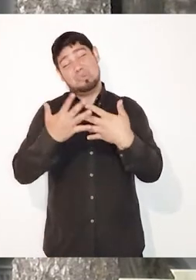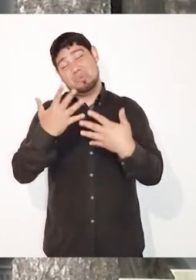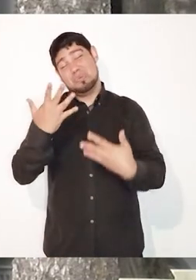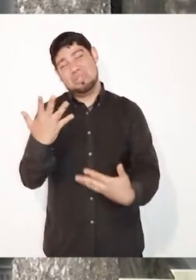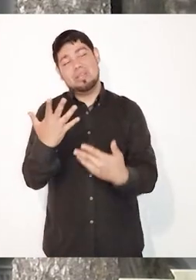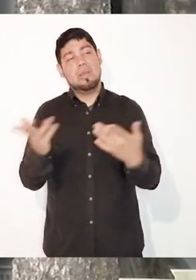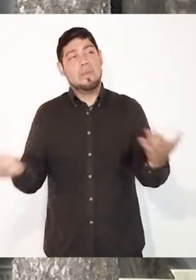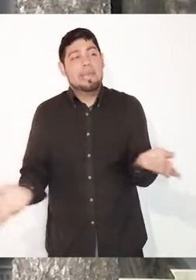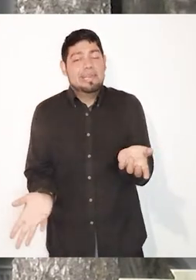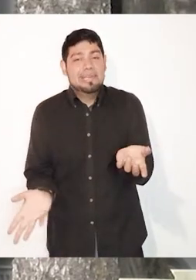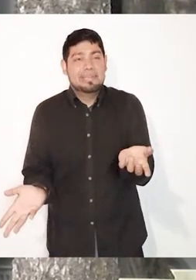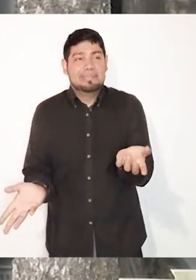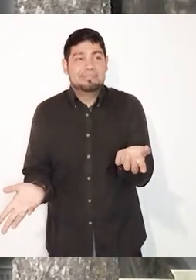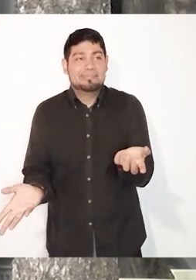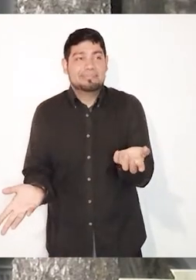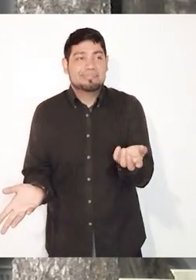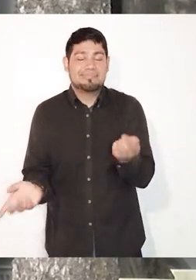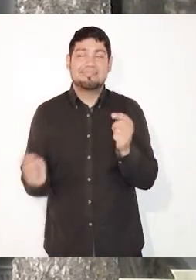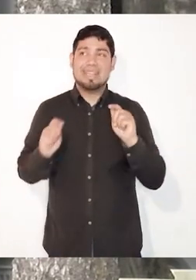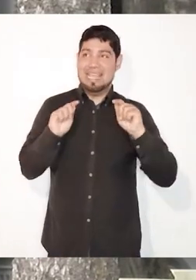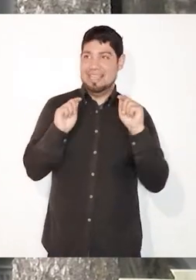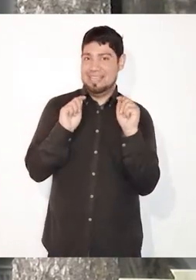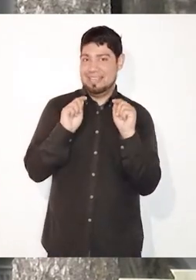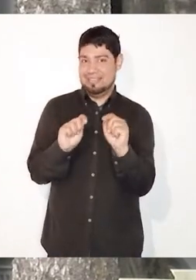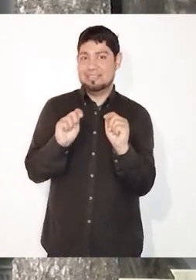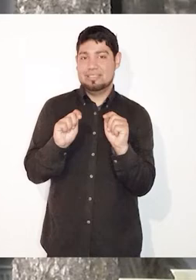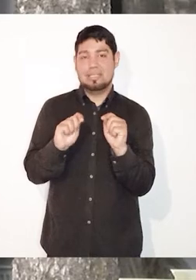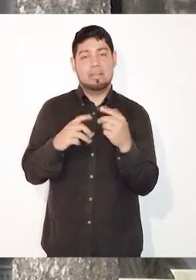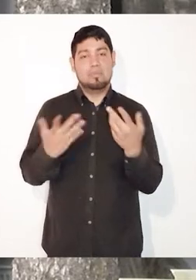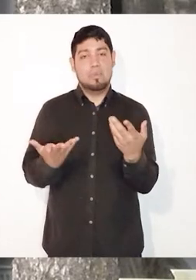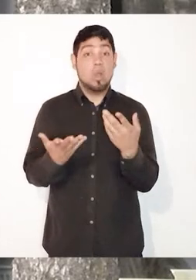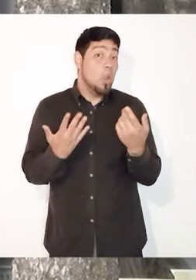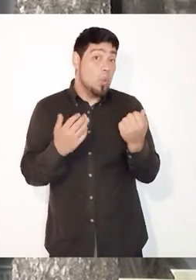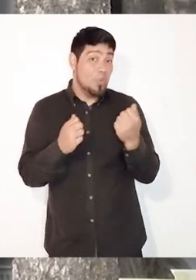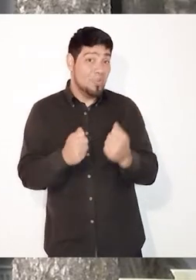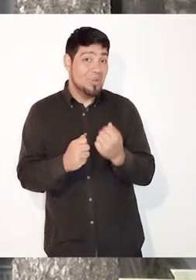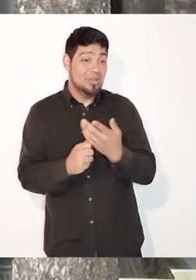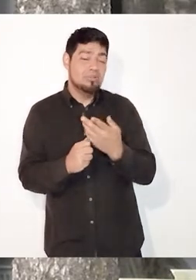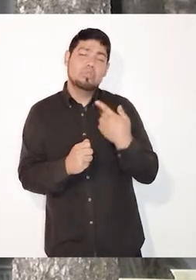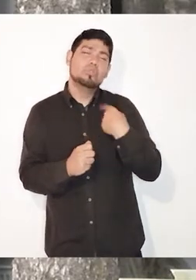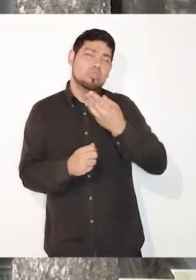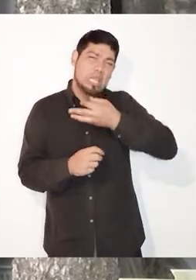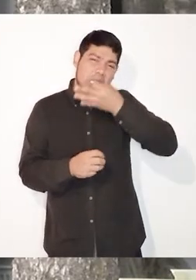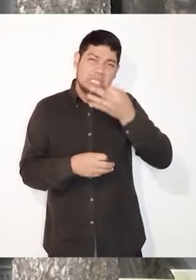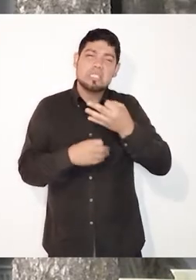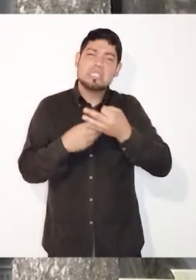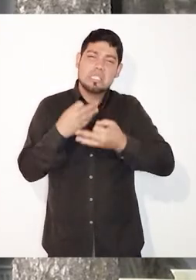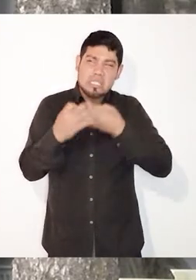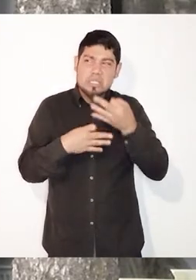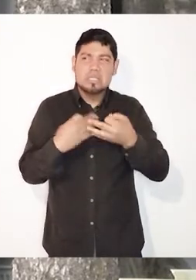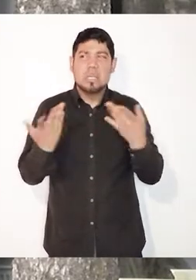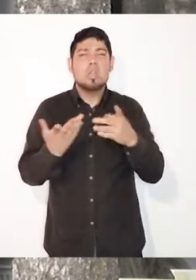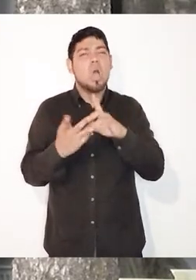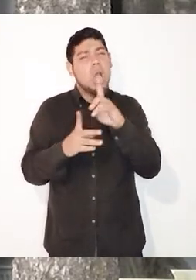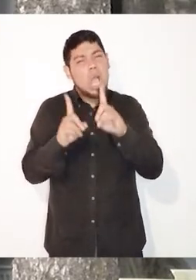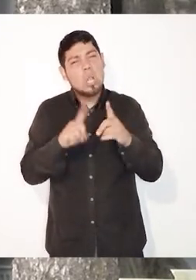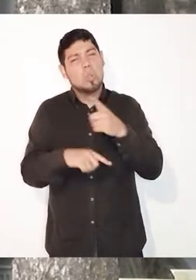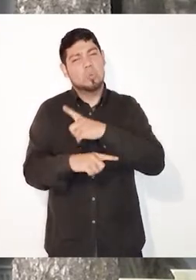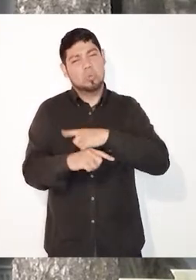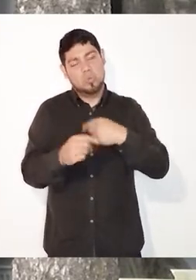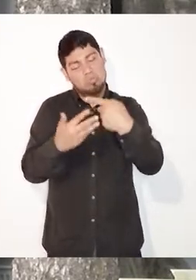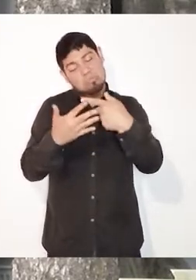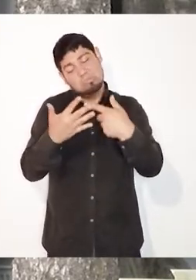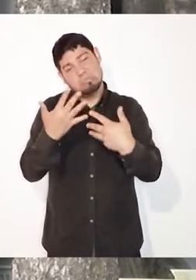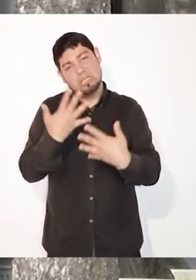enorme cantidad de omisiones en las que caigo, pero estoy nombrando así al azar,